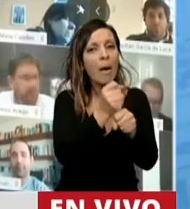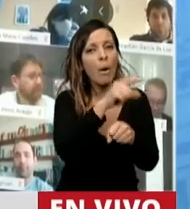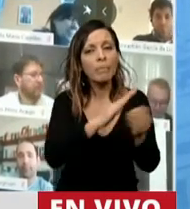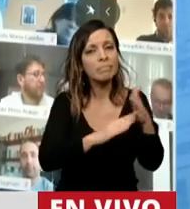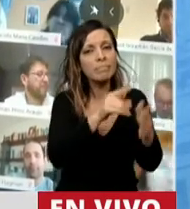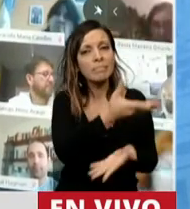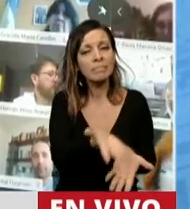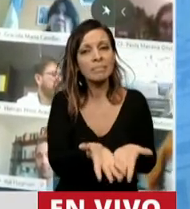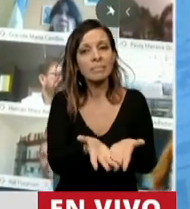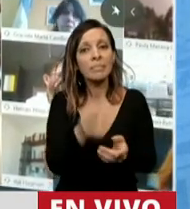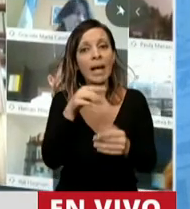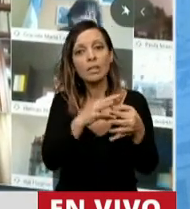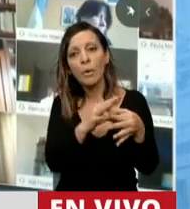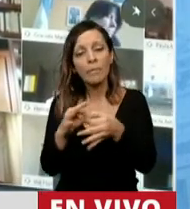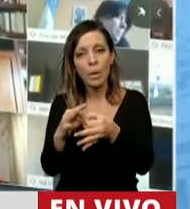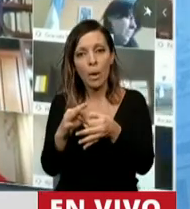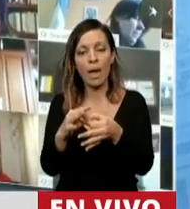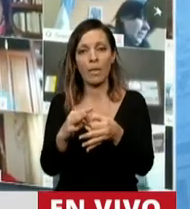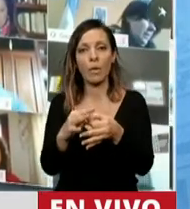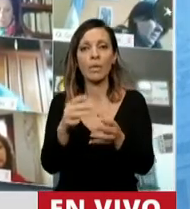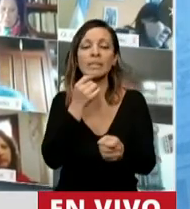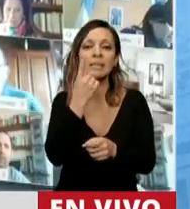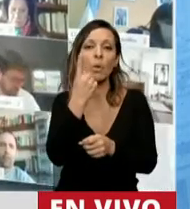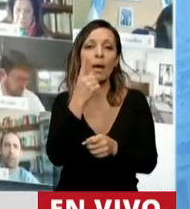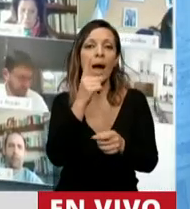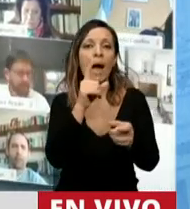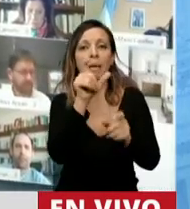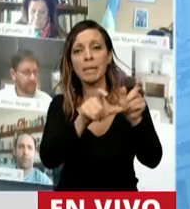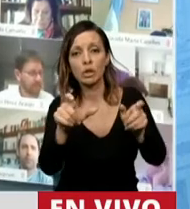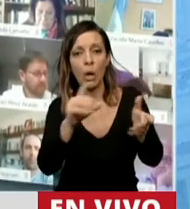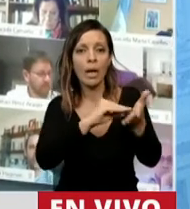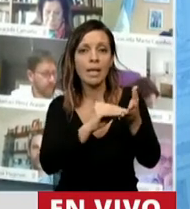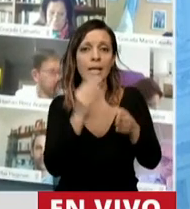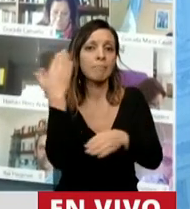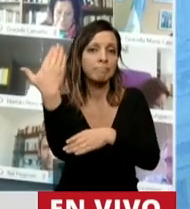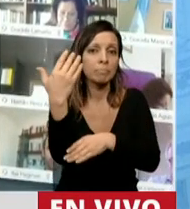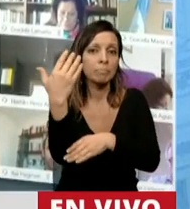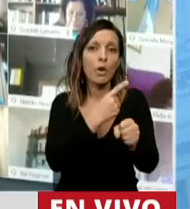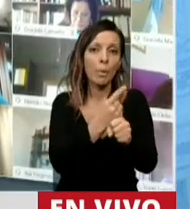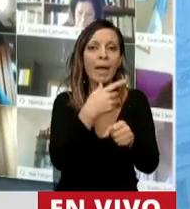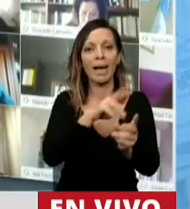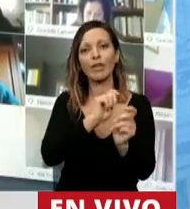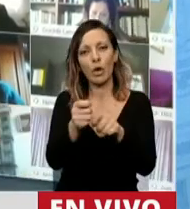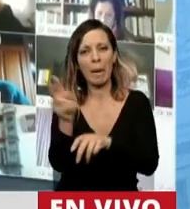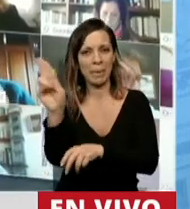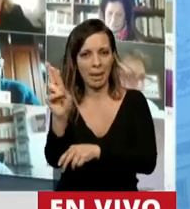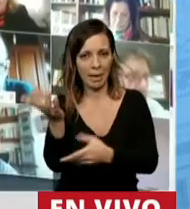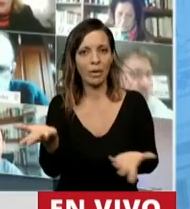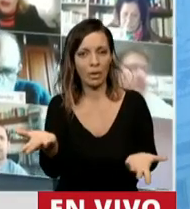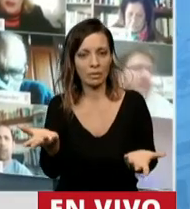que ver con cuando se afectan realmente las posibilidades de un diputado de hacer uso de la palabra, para eso están las cuestiones de privilegio.